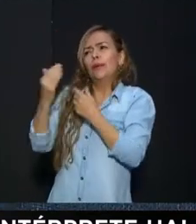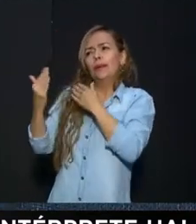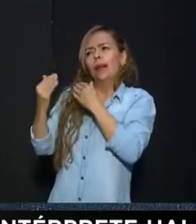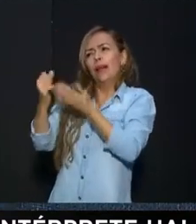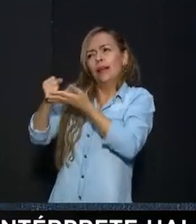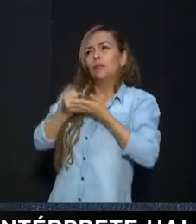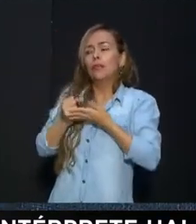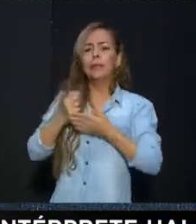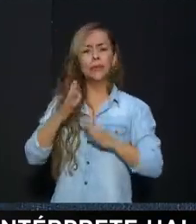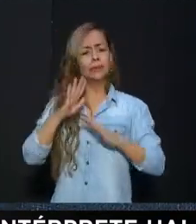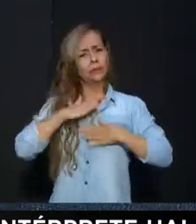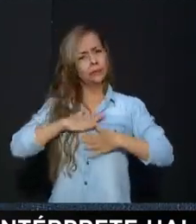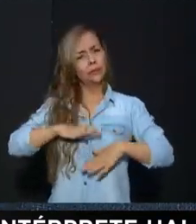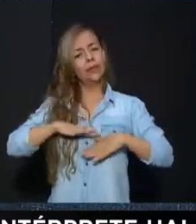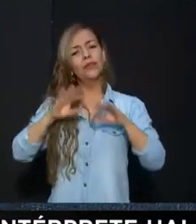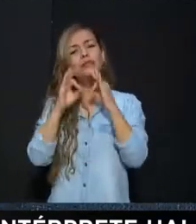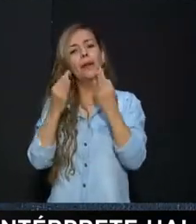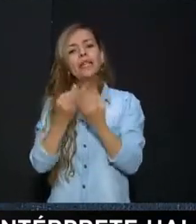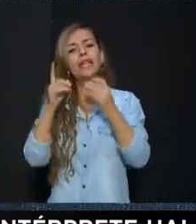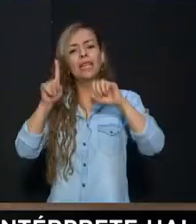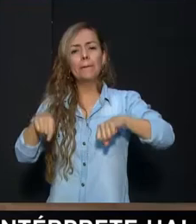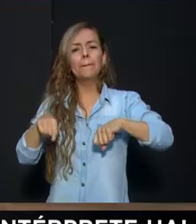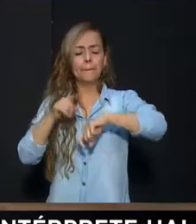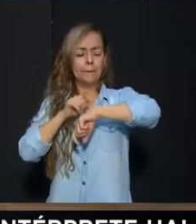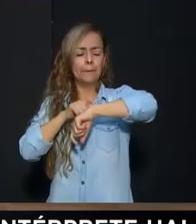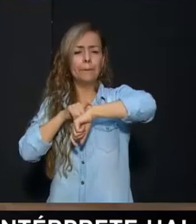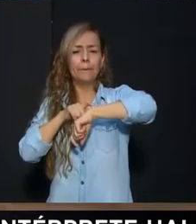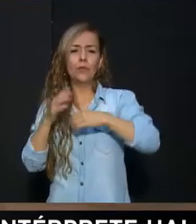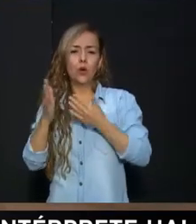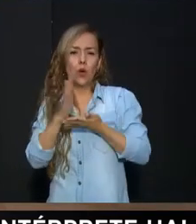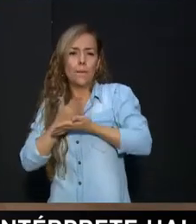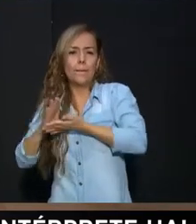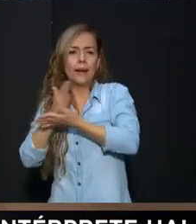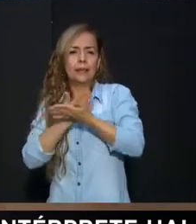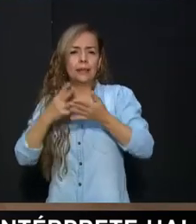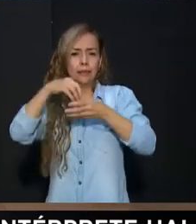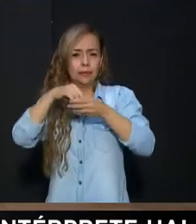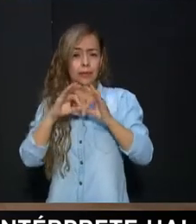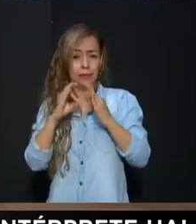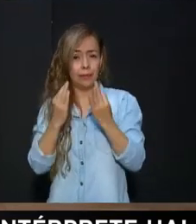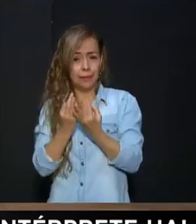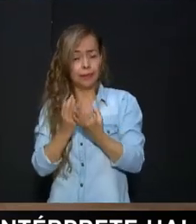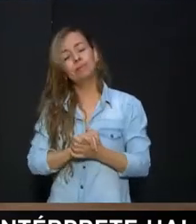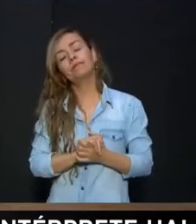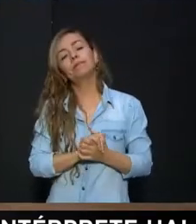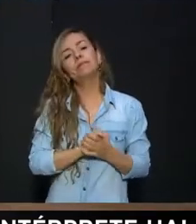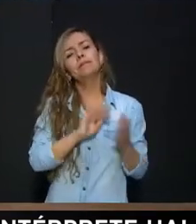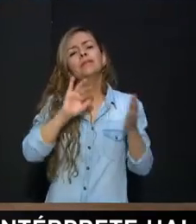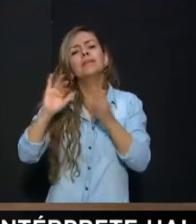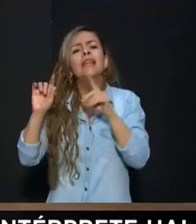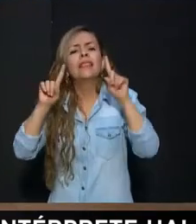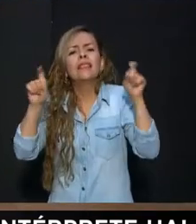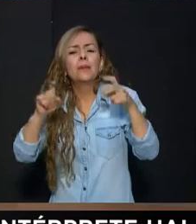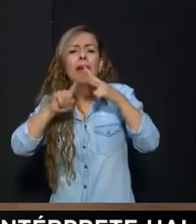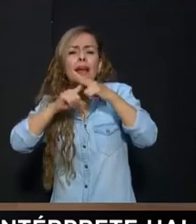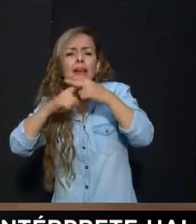Pero que nos disfrutemos También este momento Así de compartir en familia Y hablando De esas herramientas Tecnológicas Que nos permite conectar Que